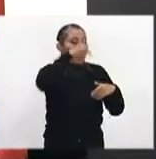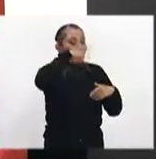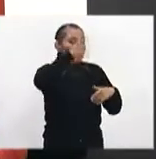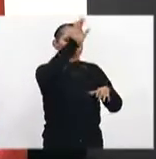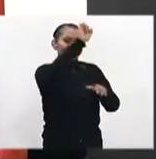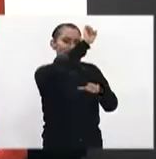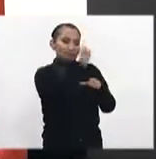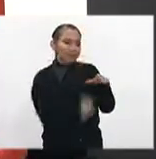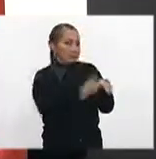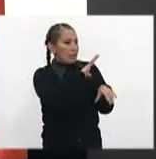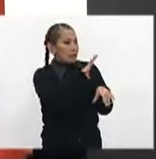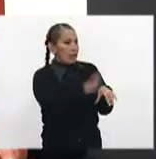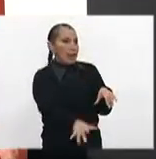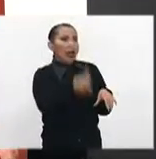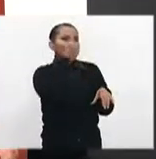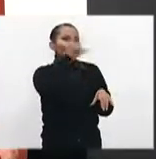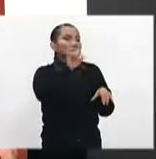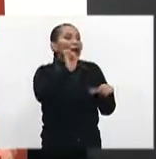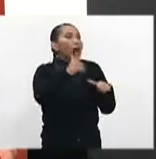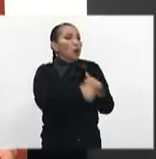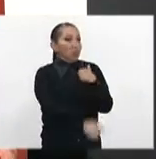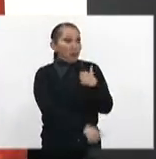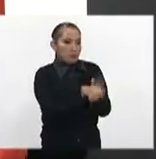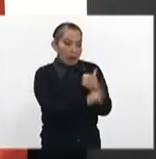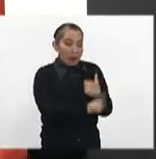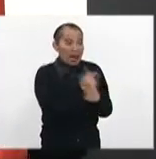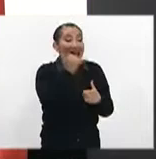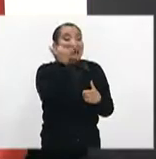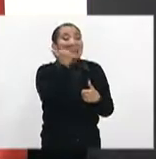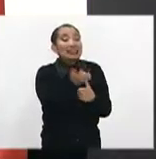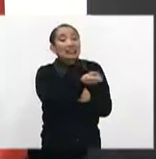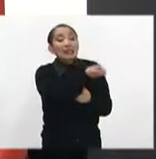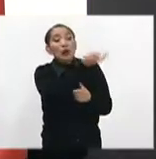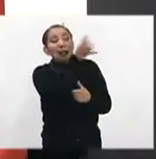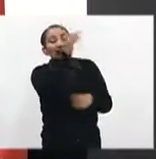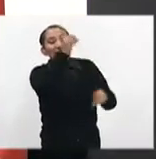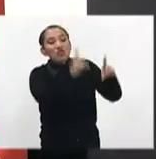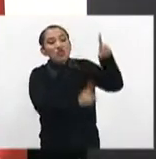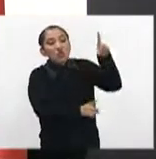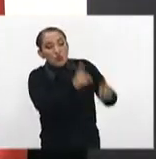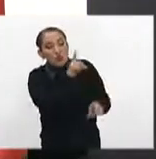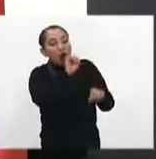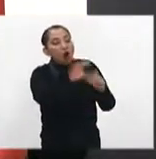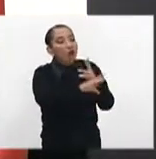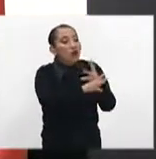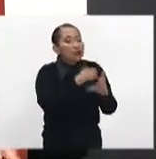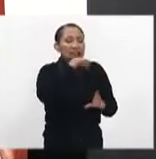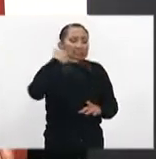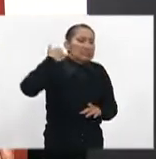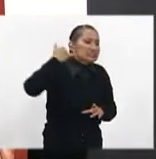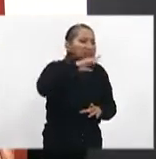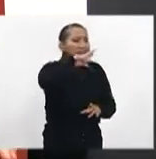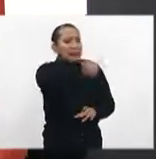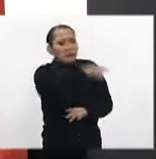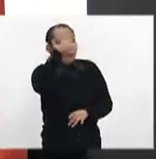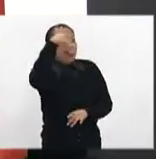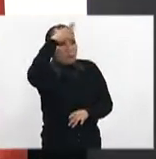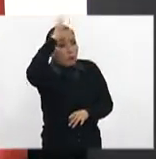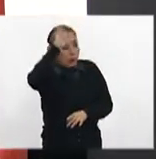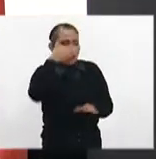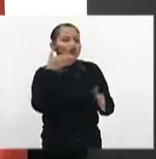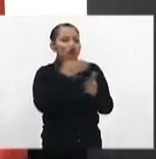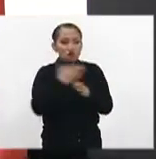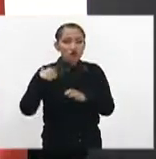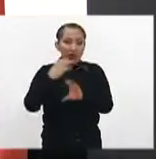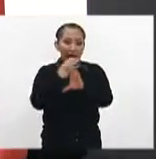bajar el suiz general para que no tengamos ningún problema. Y cualquier duda, cualquier cosa, comuníquese al cuerpo de bomberos y nosotros